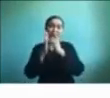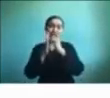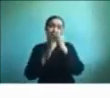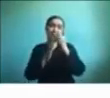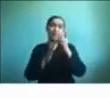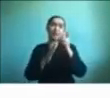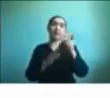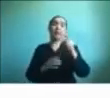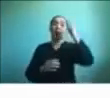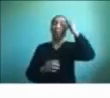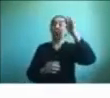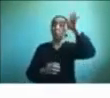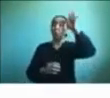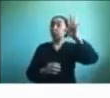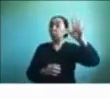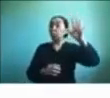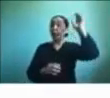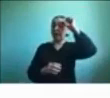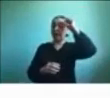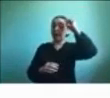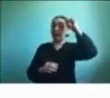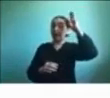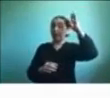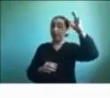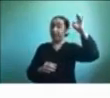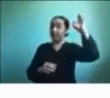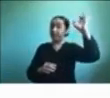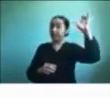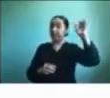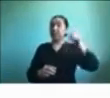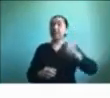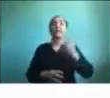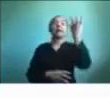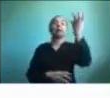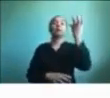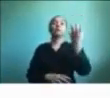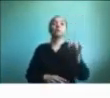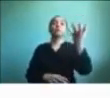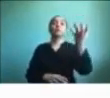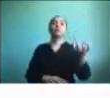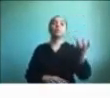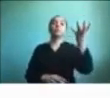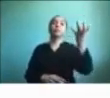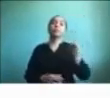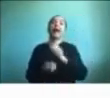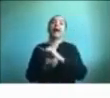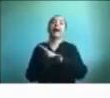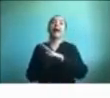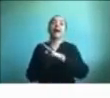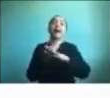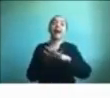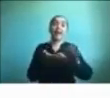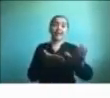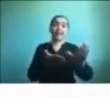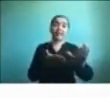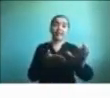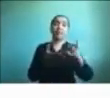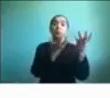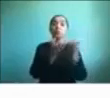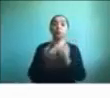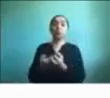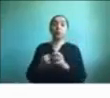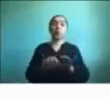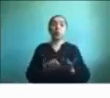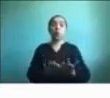Soñaletas Soñaletas es un programa de descarga gratuita de la página web se instala en el computador y